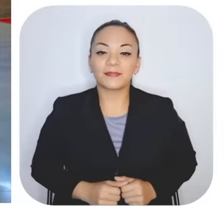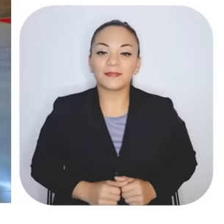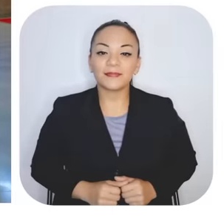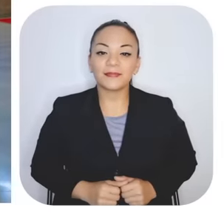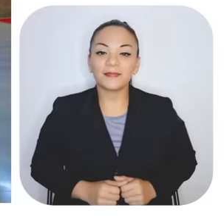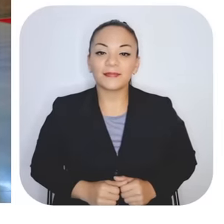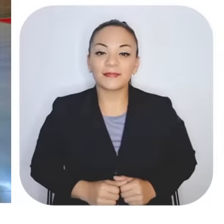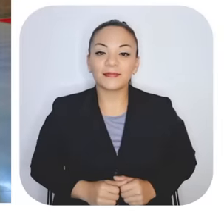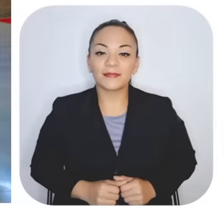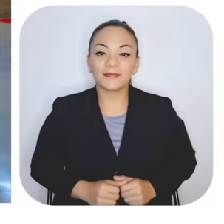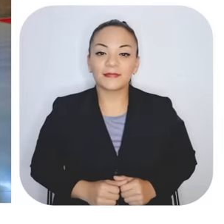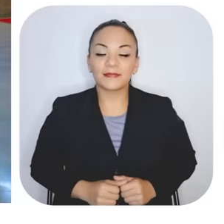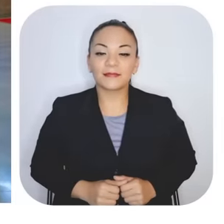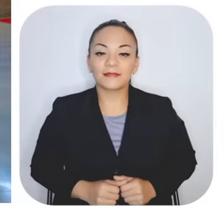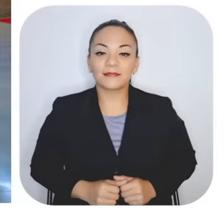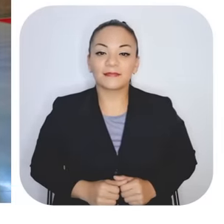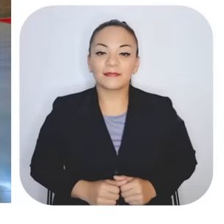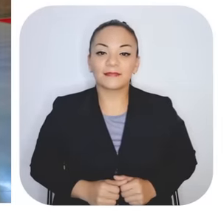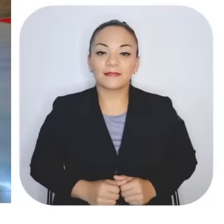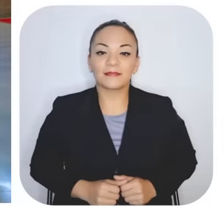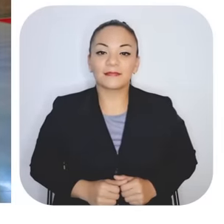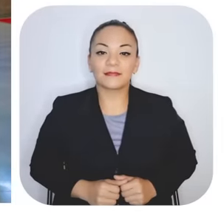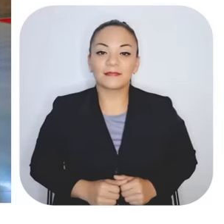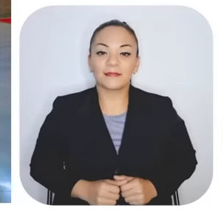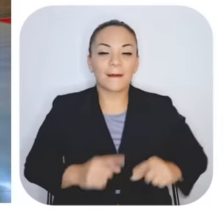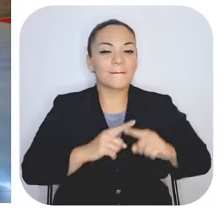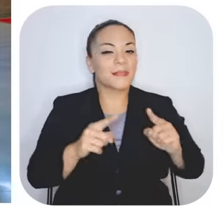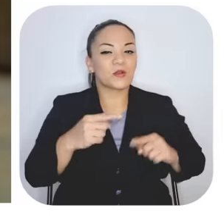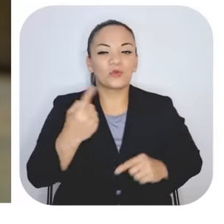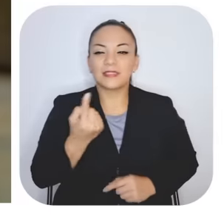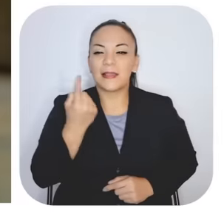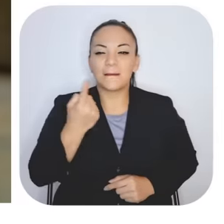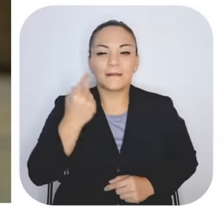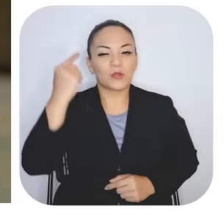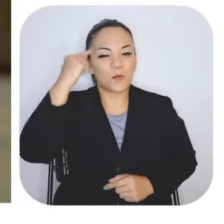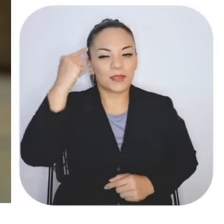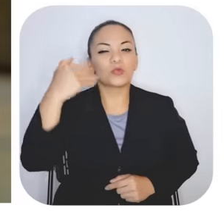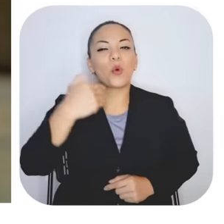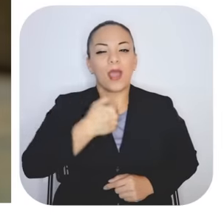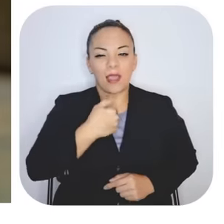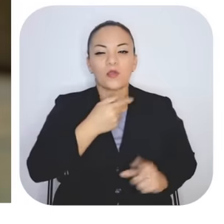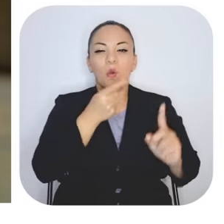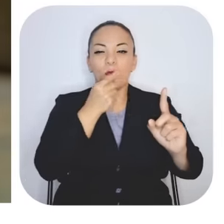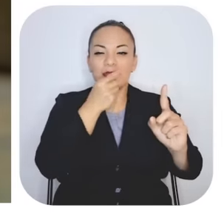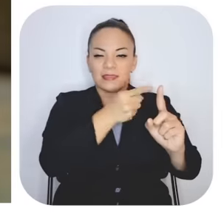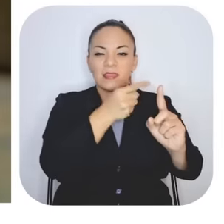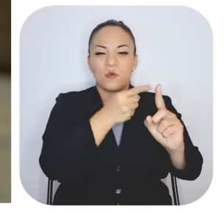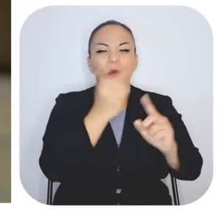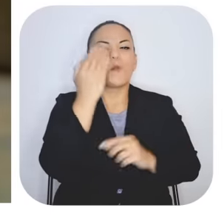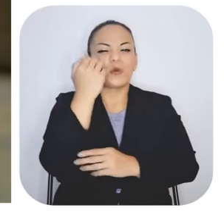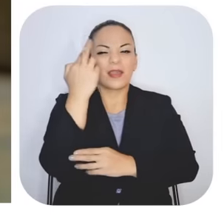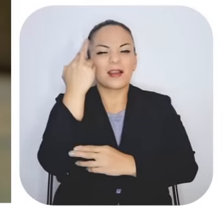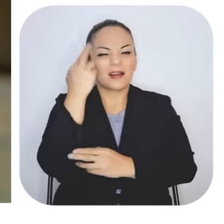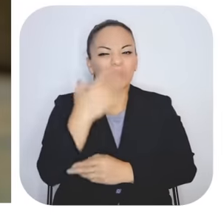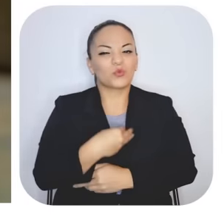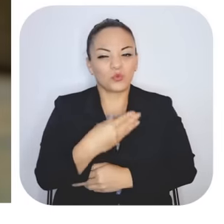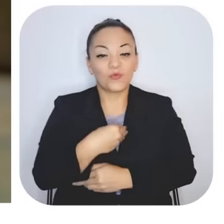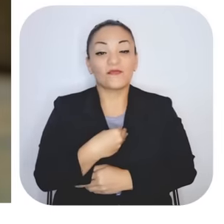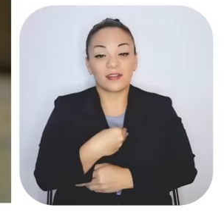siempre digo que hay un propósito porque pasamos las cosas. Y